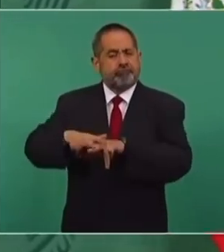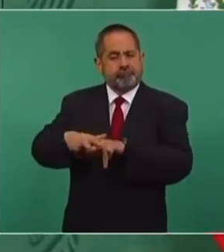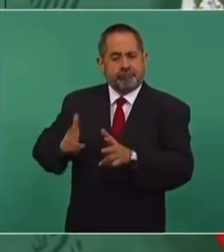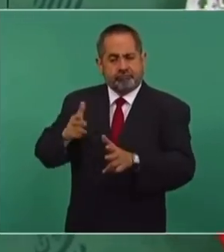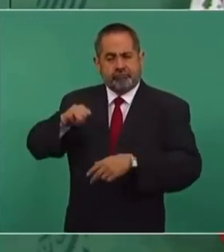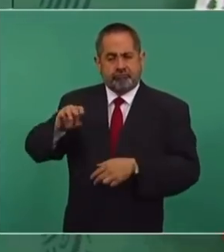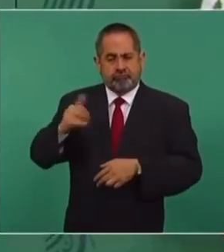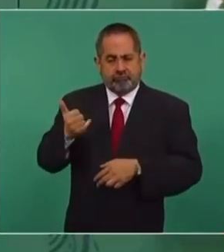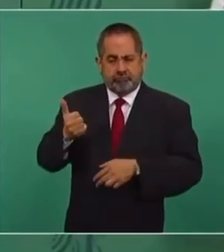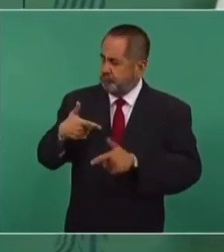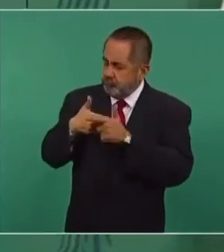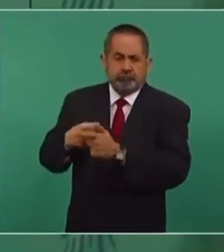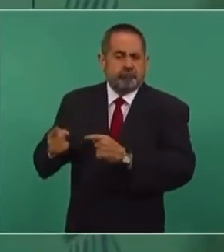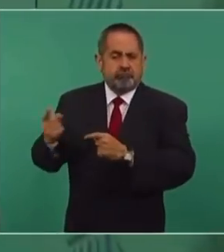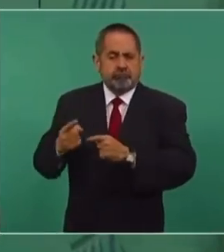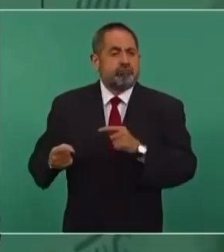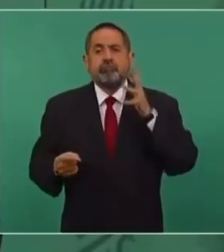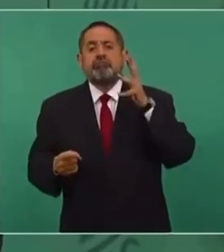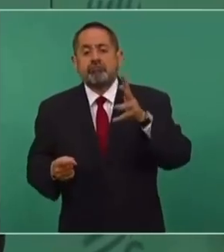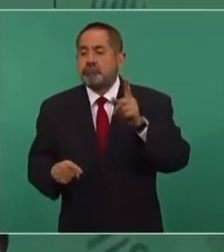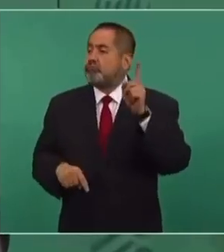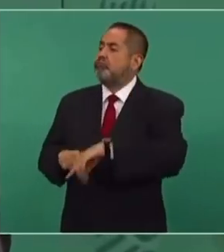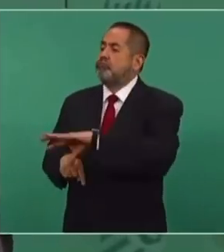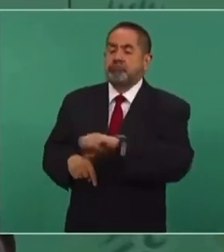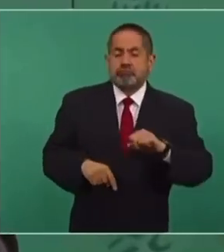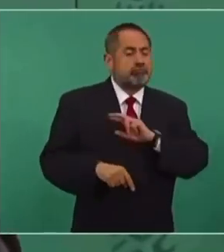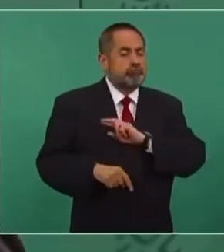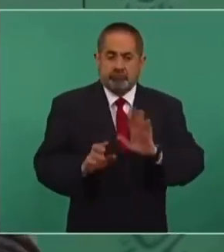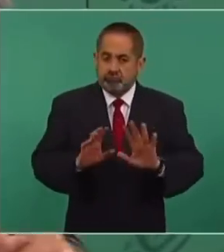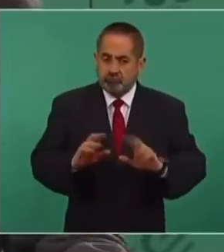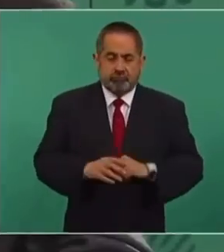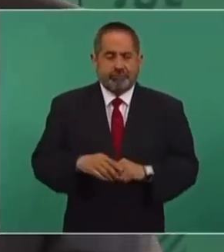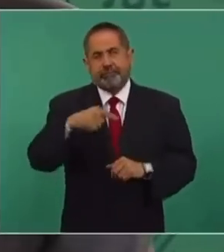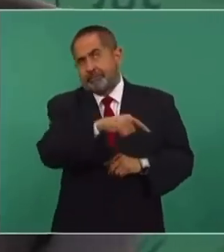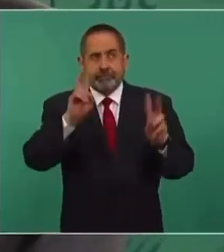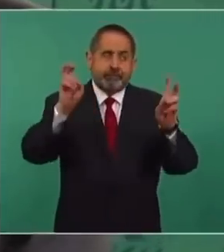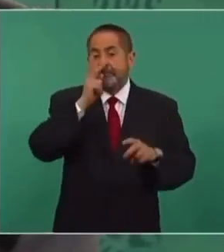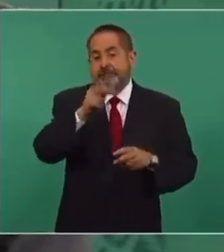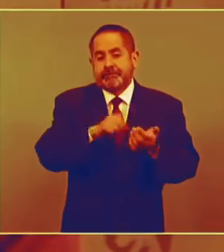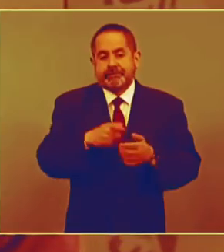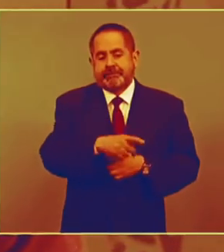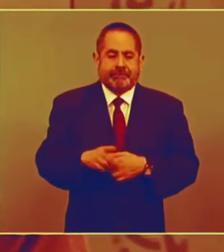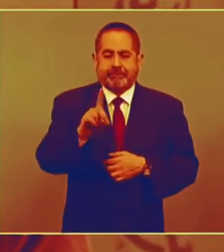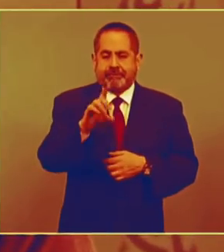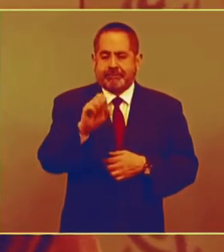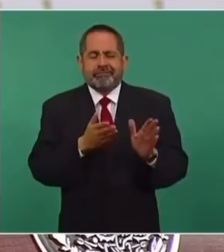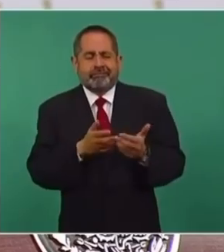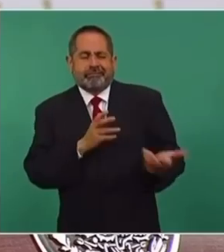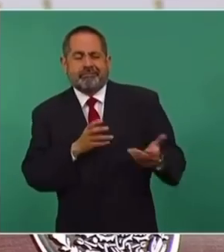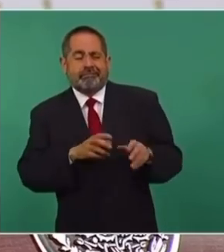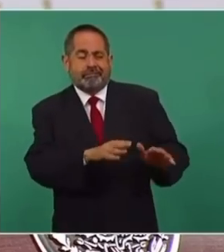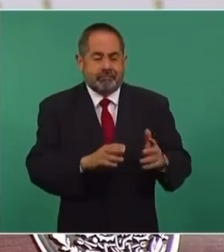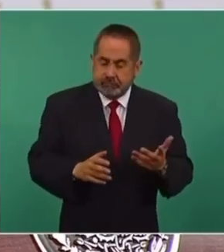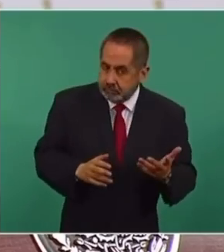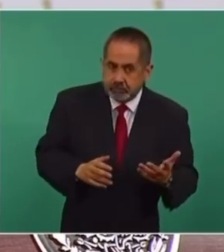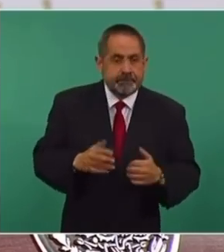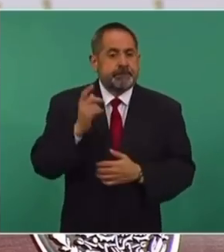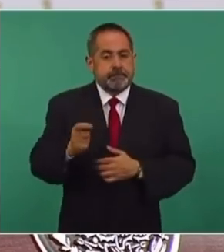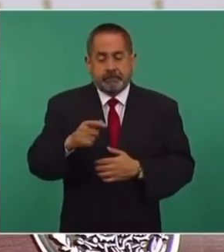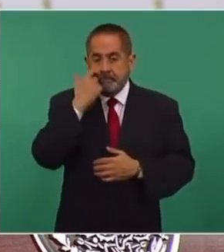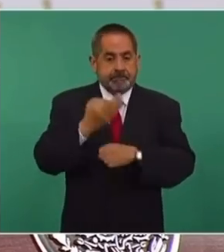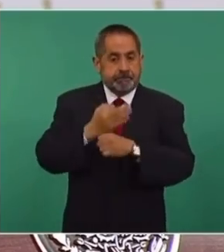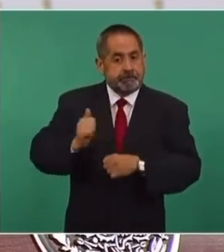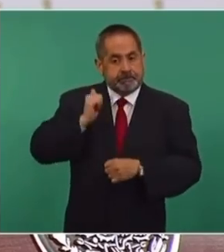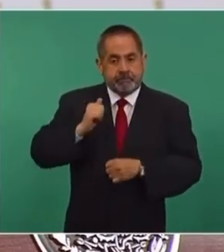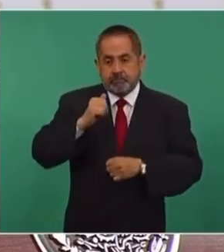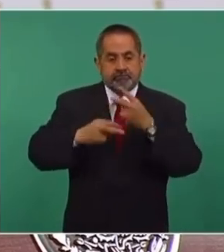Maya no lo vayan a privatizar? Ellos le llaman desincorporar. Entonces, quiero